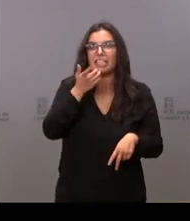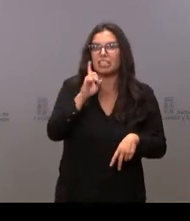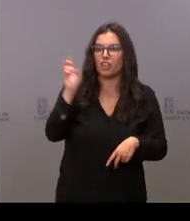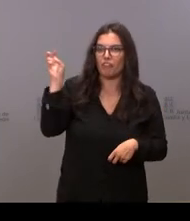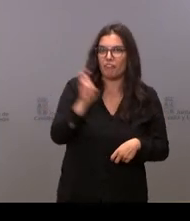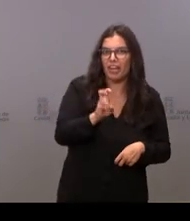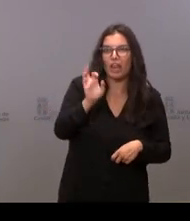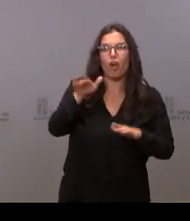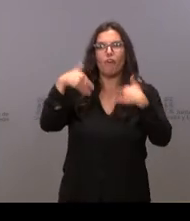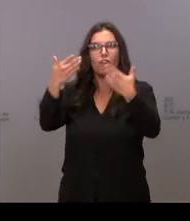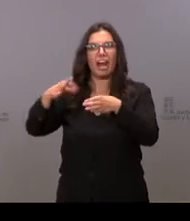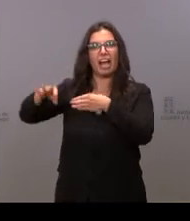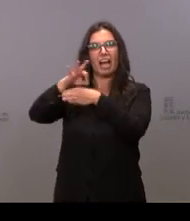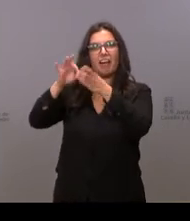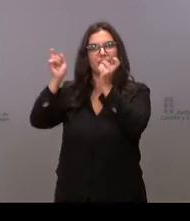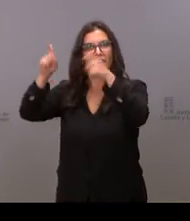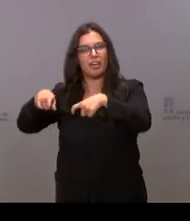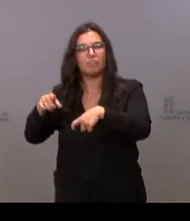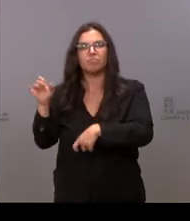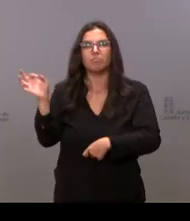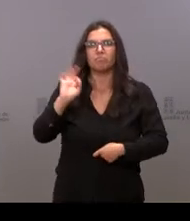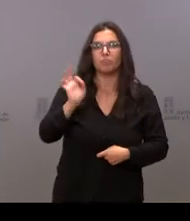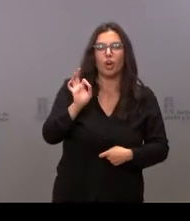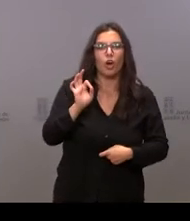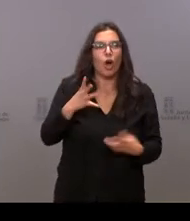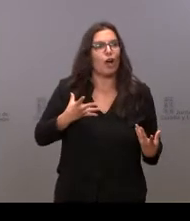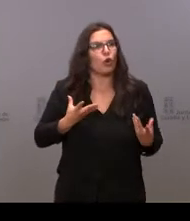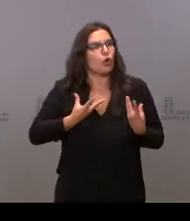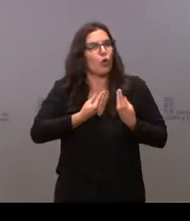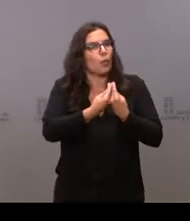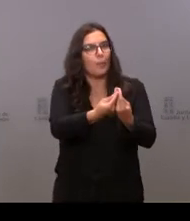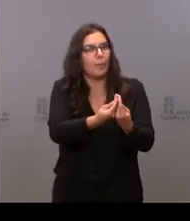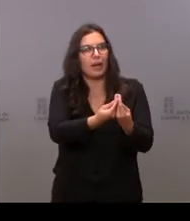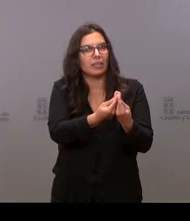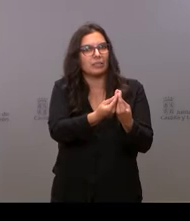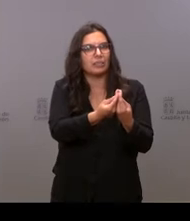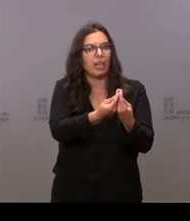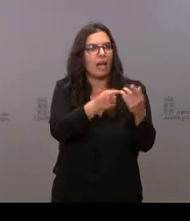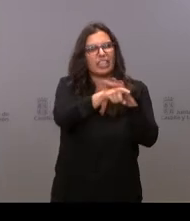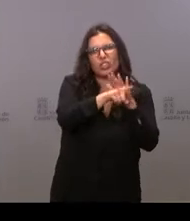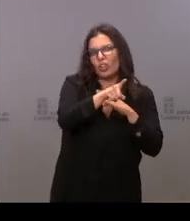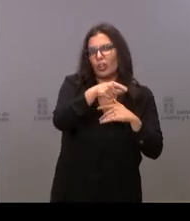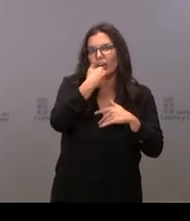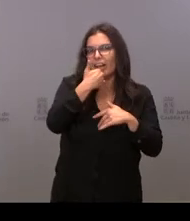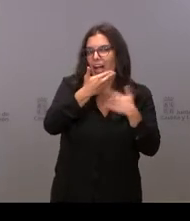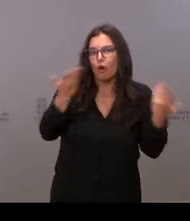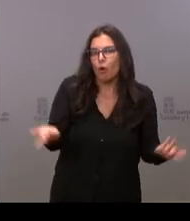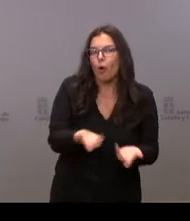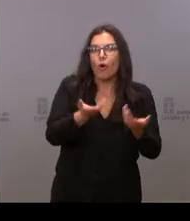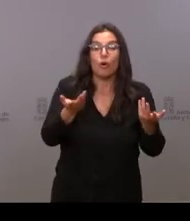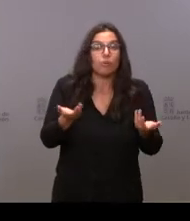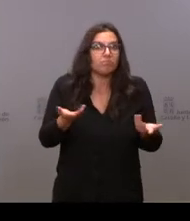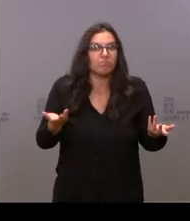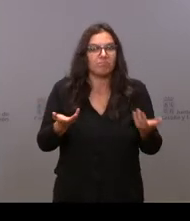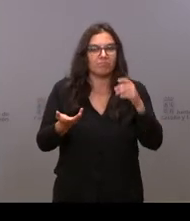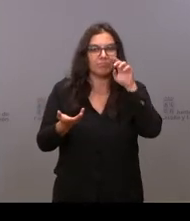con ellas a tomar un café o porque las tienes que acompañar a alguna gestión o lo